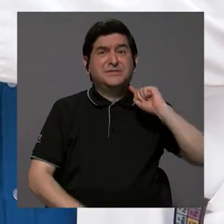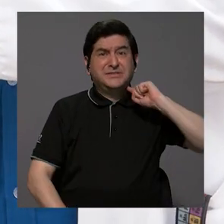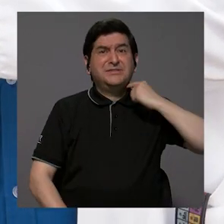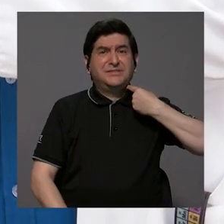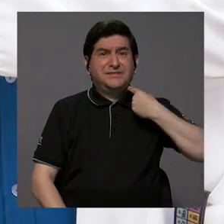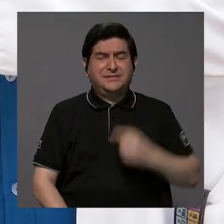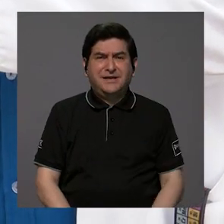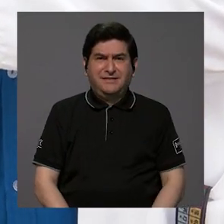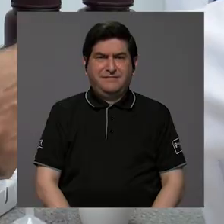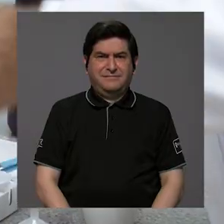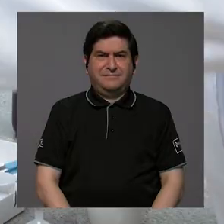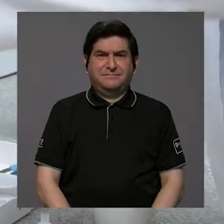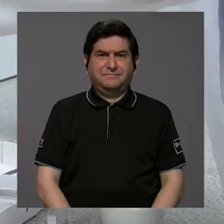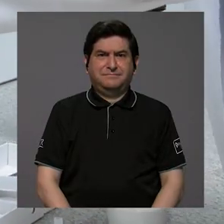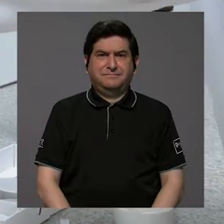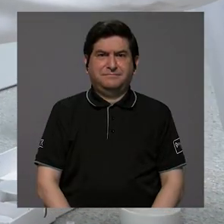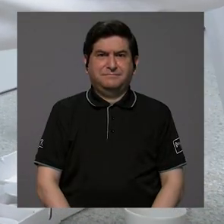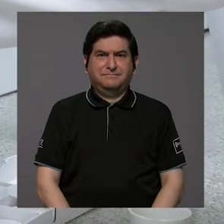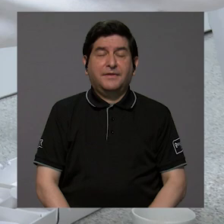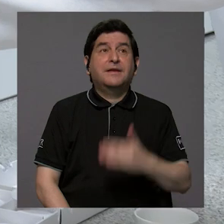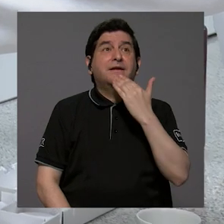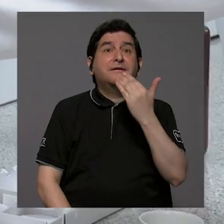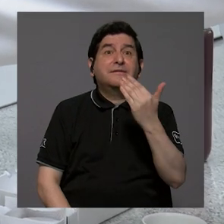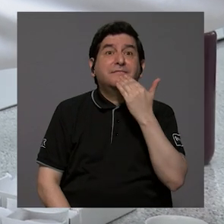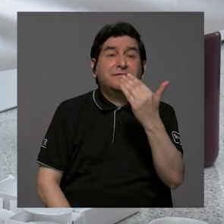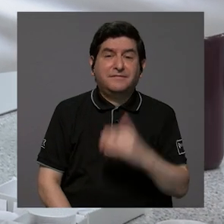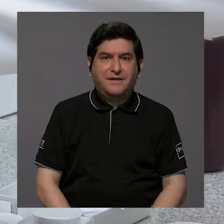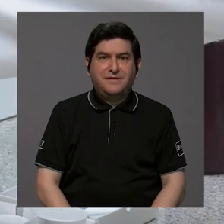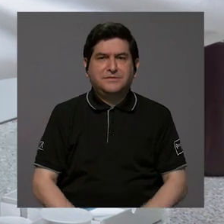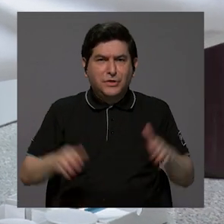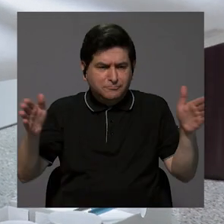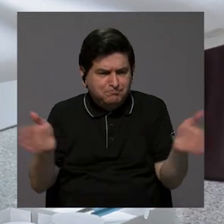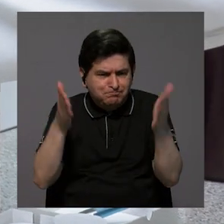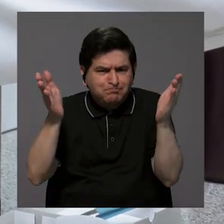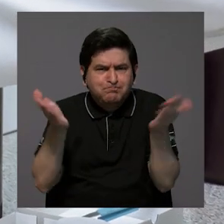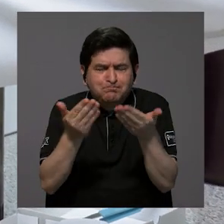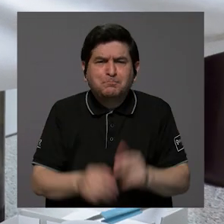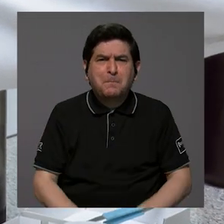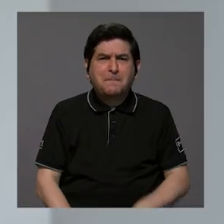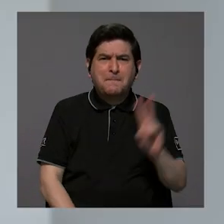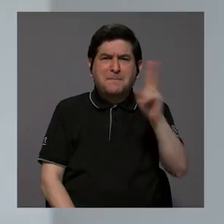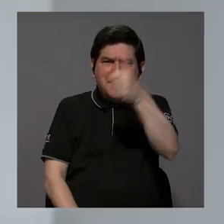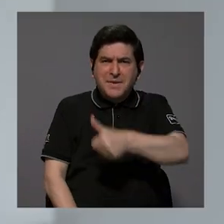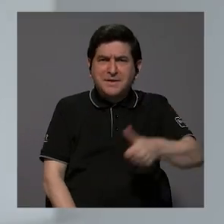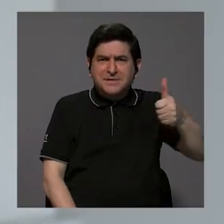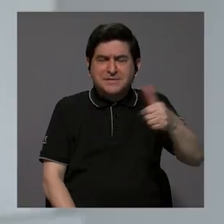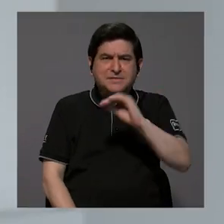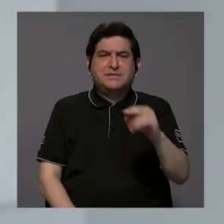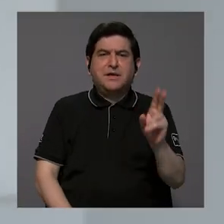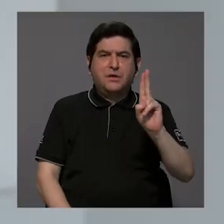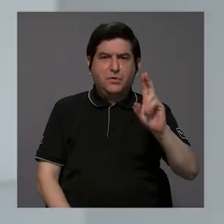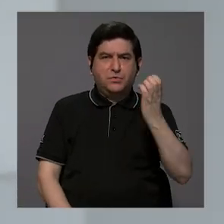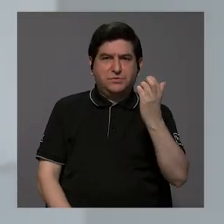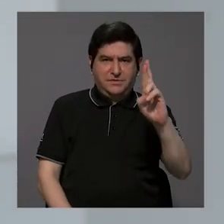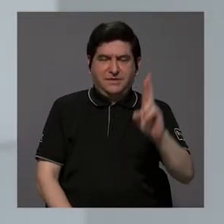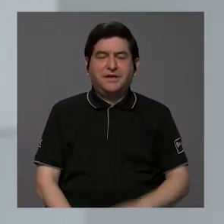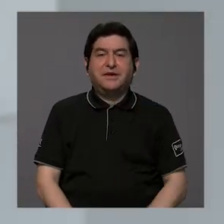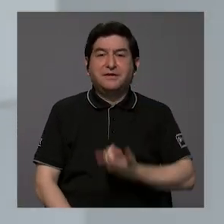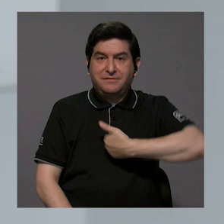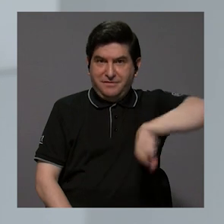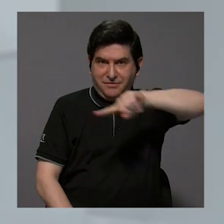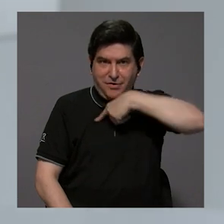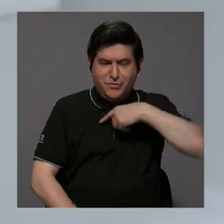perfecto de nosotros. Y gracias a estos impulsos que tiene la Vicerrectoría y que tiene la Universidad de Costa Rica, pues es que podemos